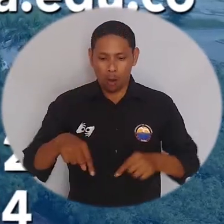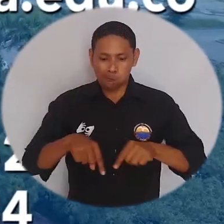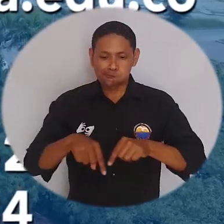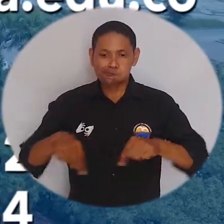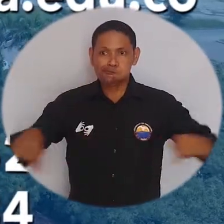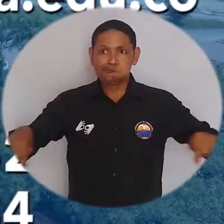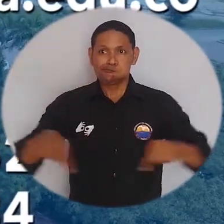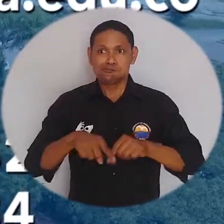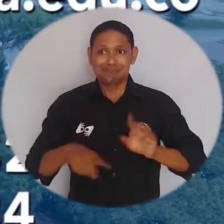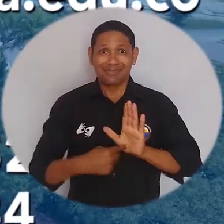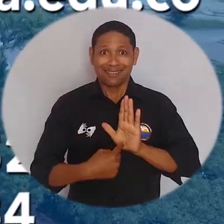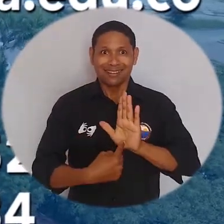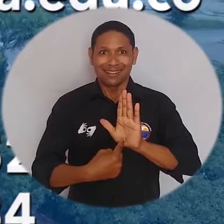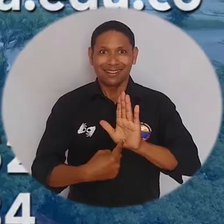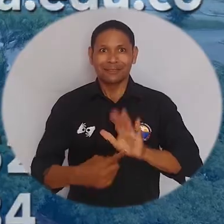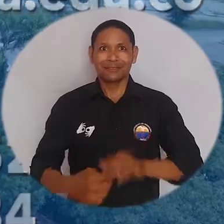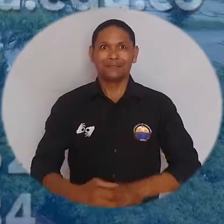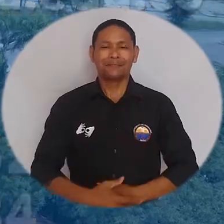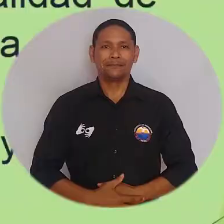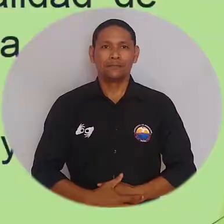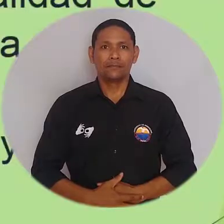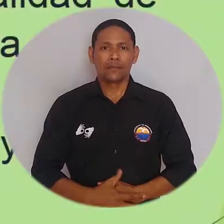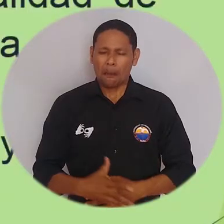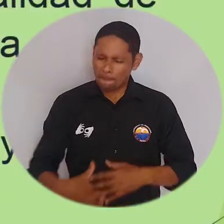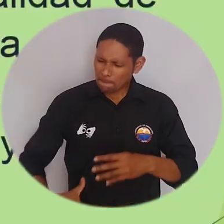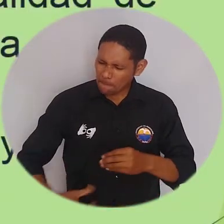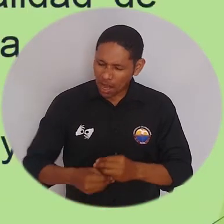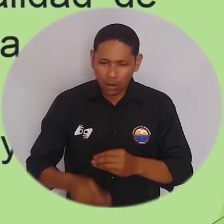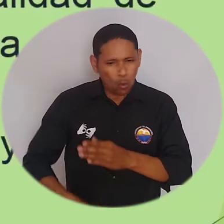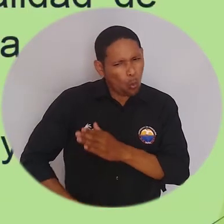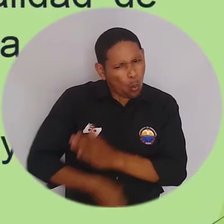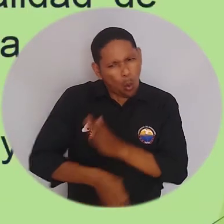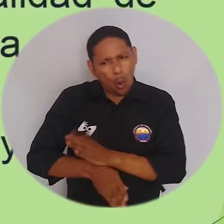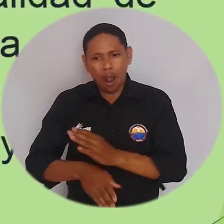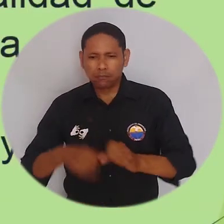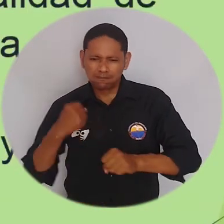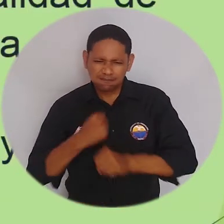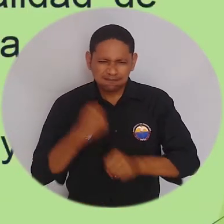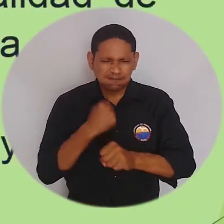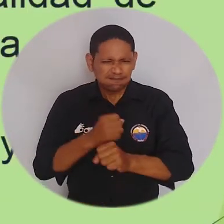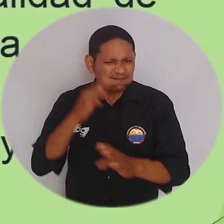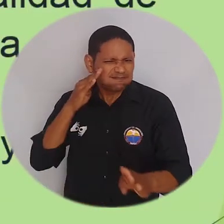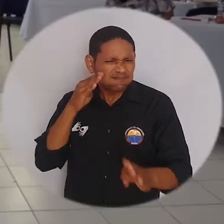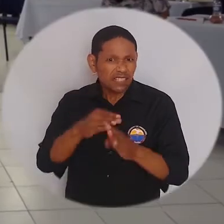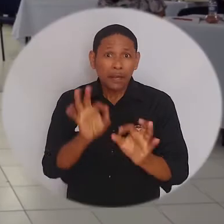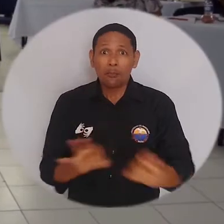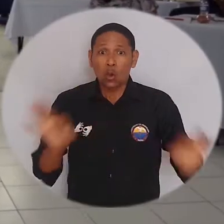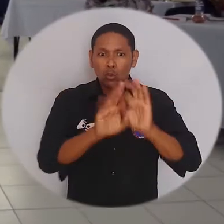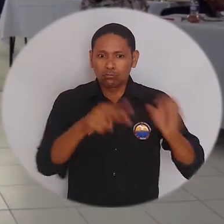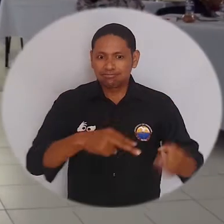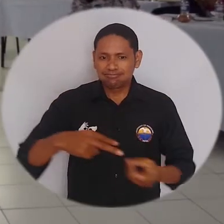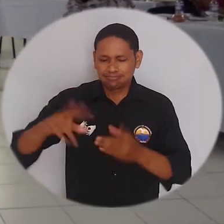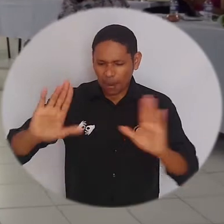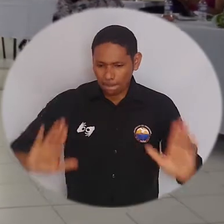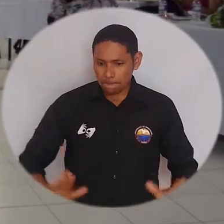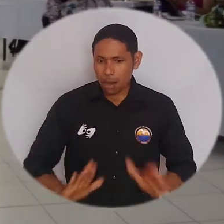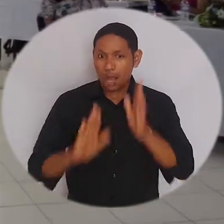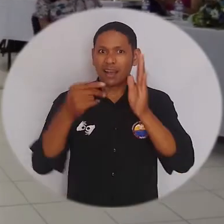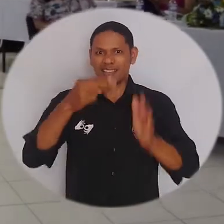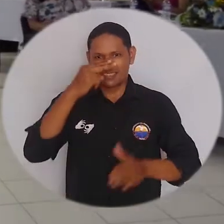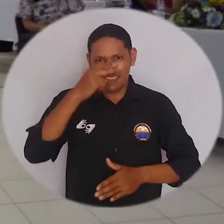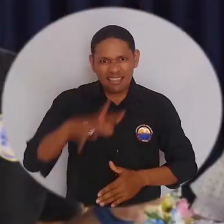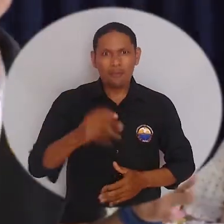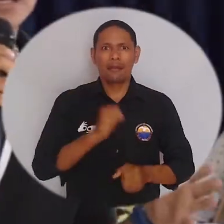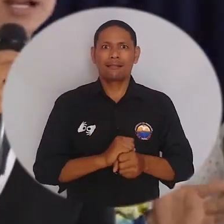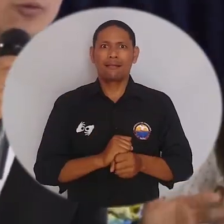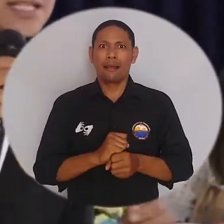pueden apreciar en pantalla. Sigamos trabajando por el mejoramiento de la calidad educativa en Santa Marta y en